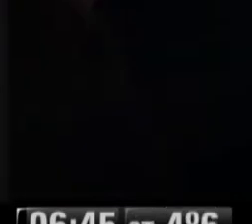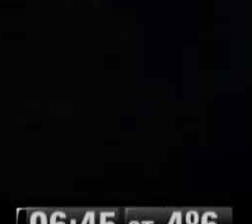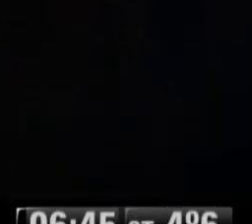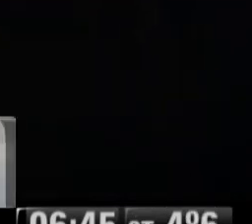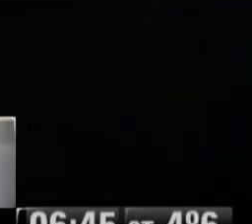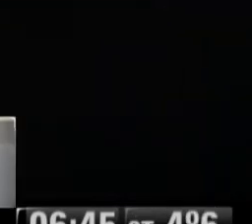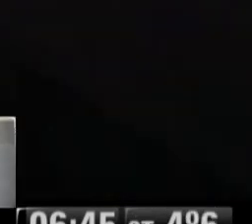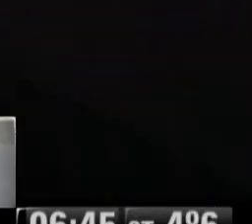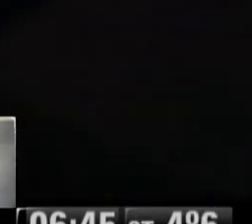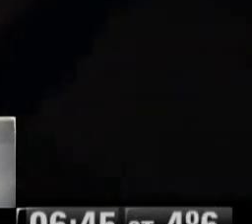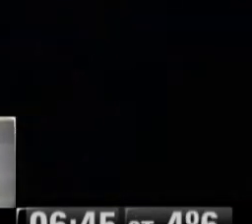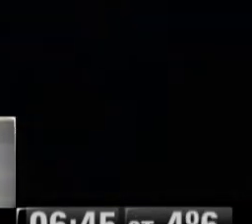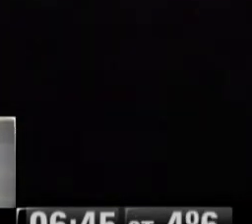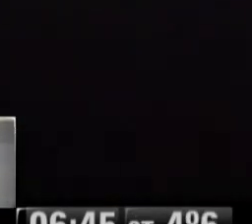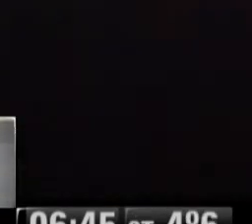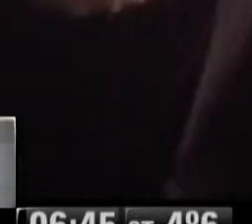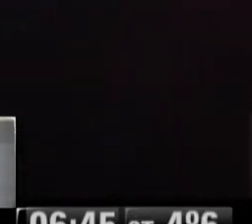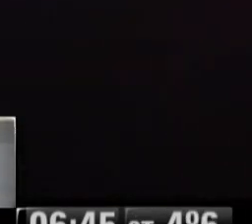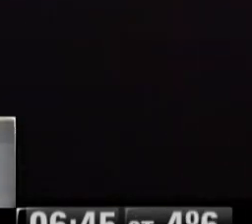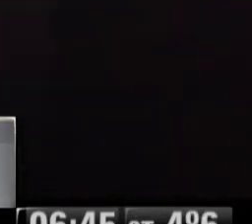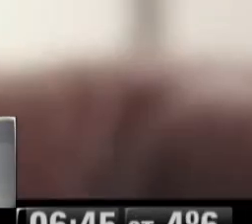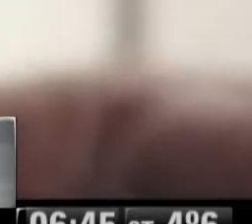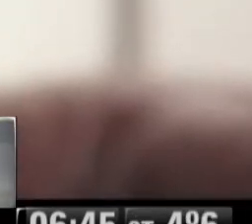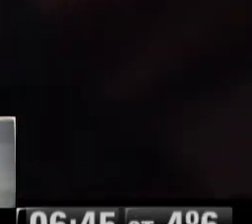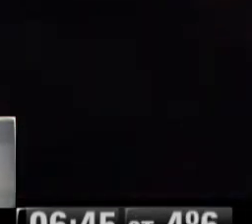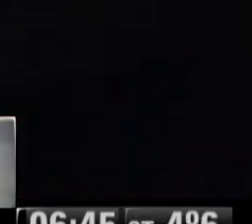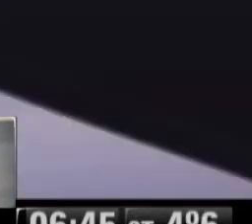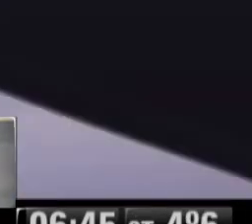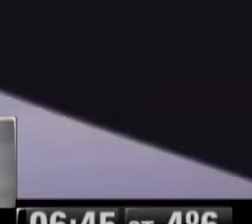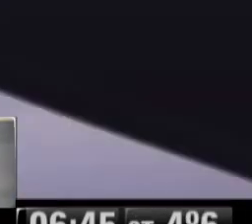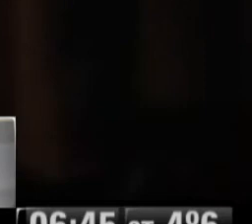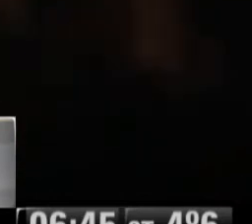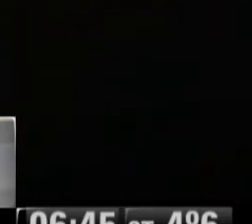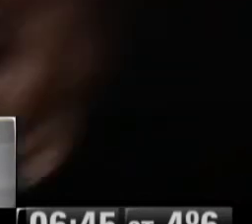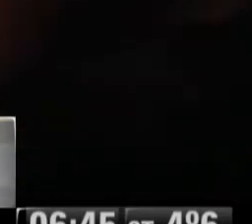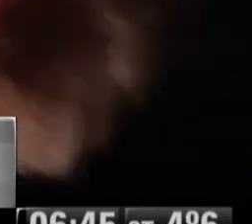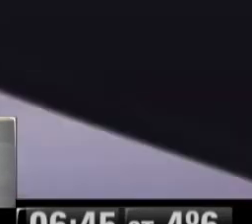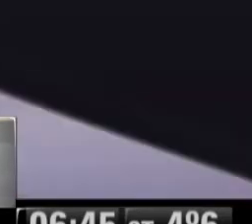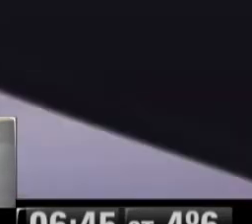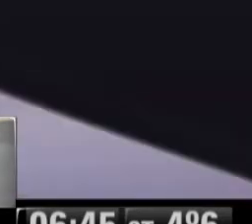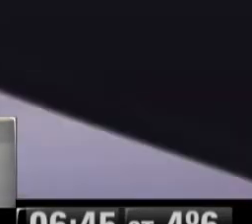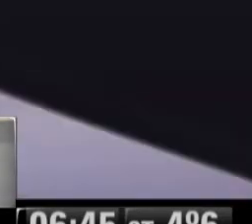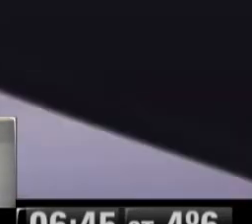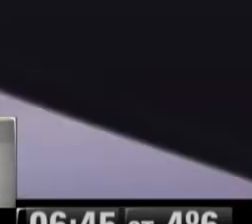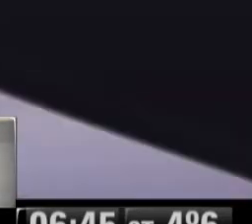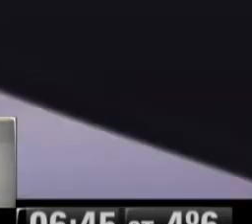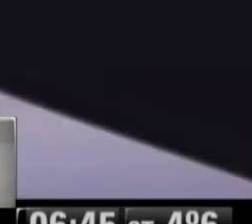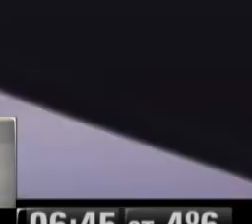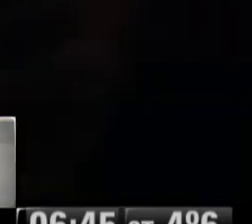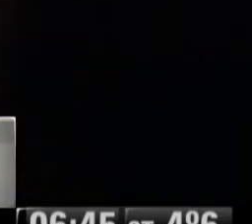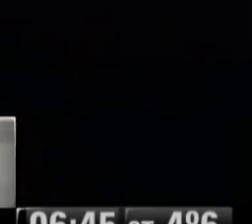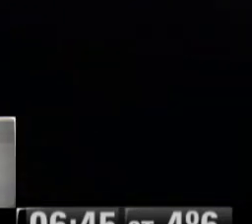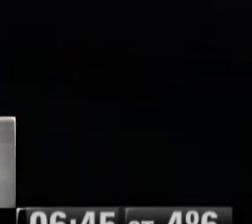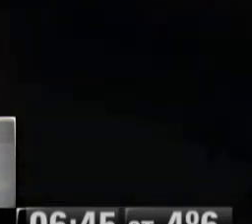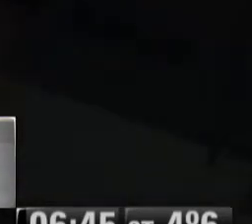Y de repente no sé cómo nada siento y caigo en cuenta que